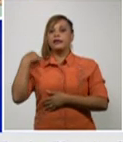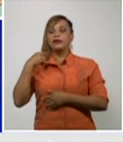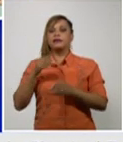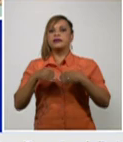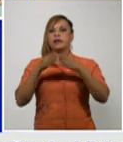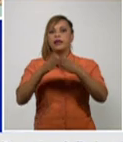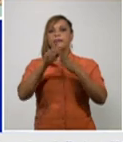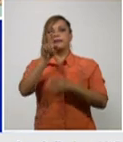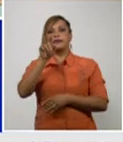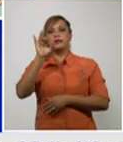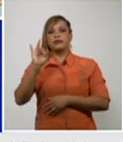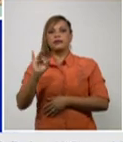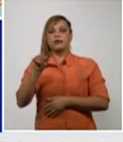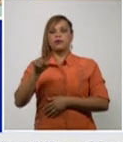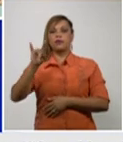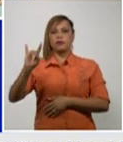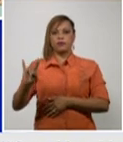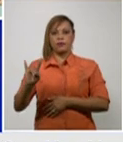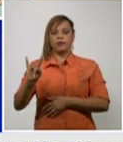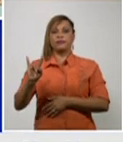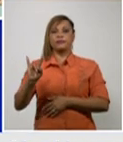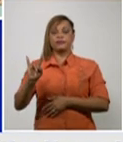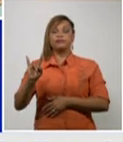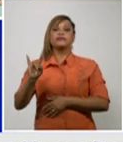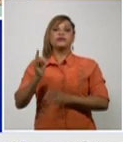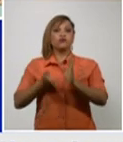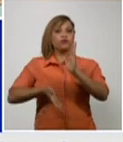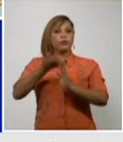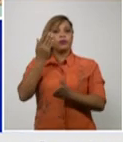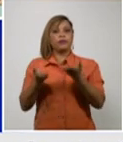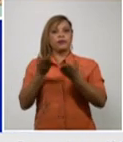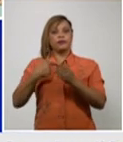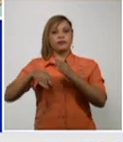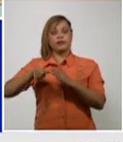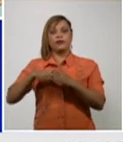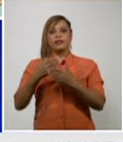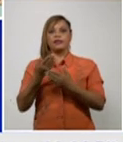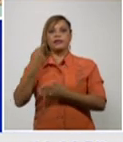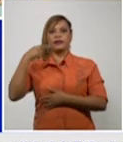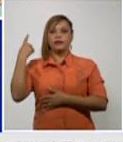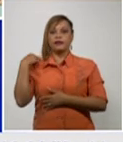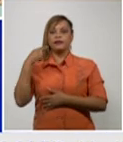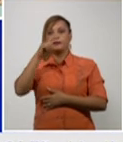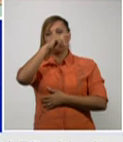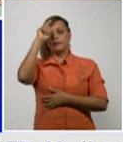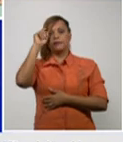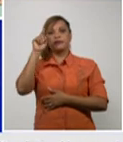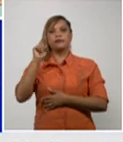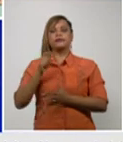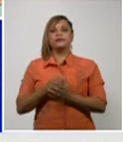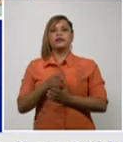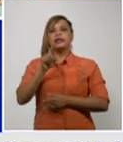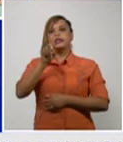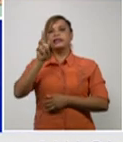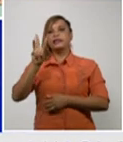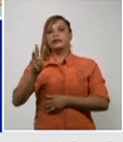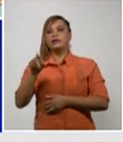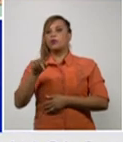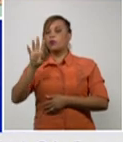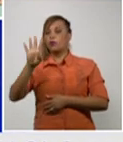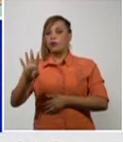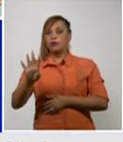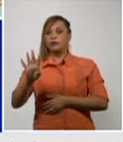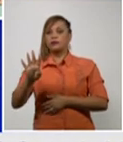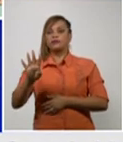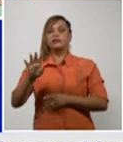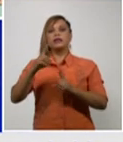17,9 superior al día de ayer Santiespíritu 13,4 similar y las Tunas